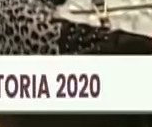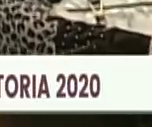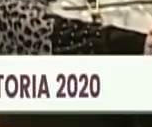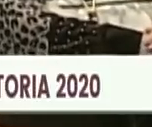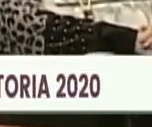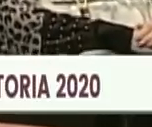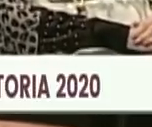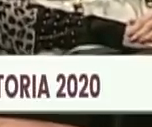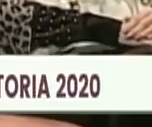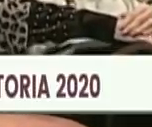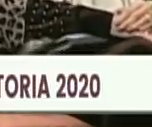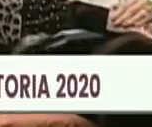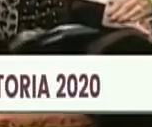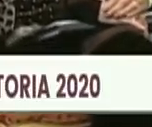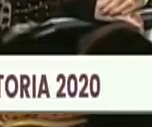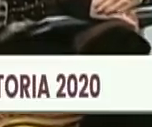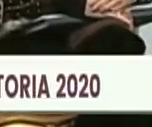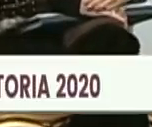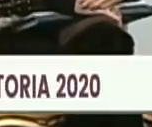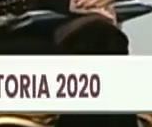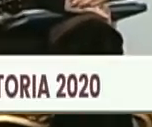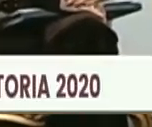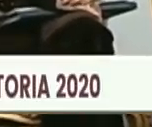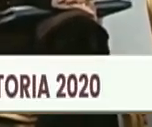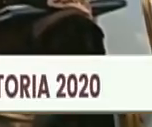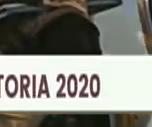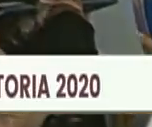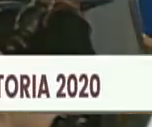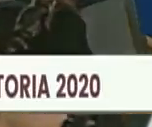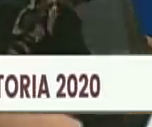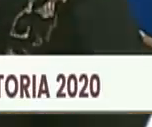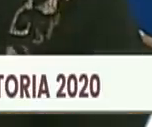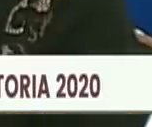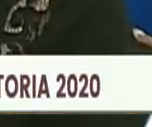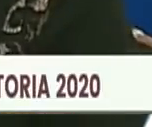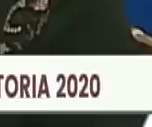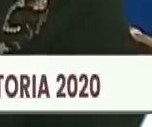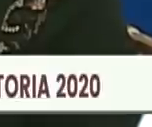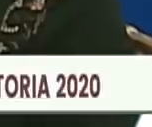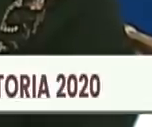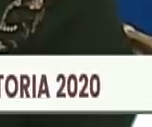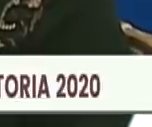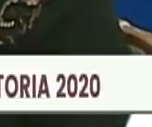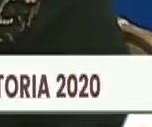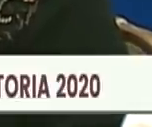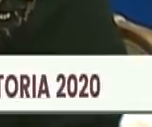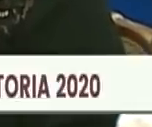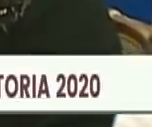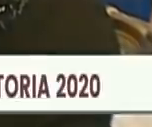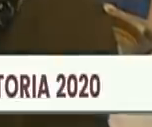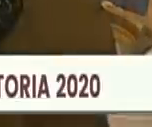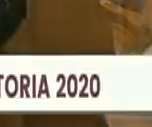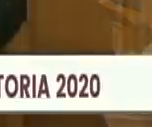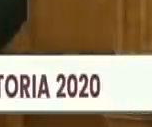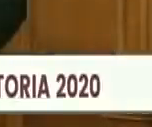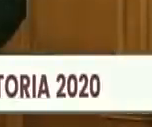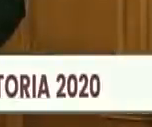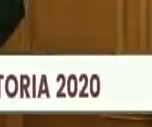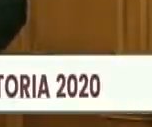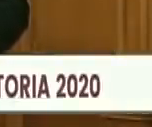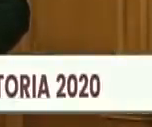encima el dominoso régimen colonial después de tres siglos de dominación.